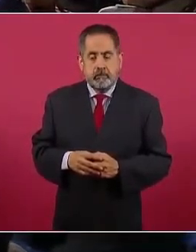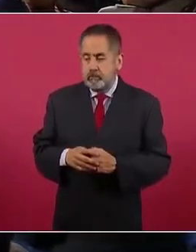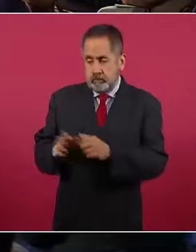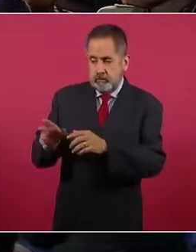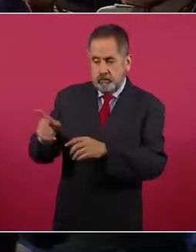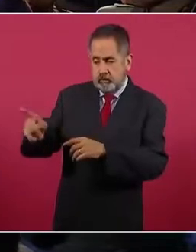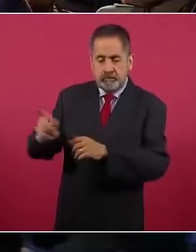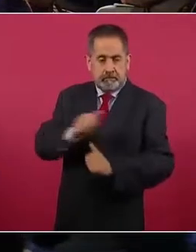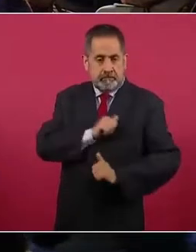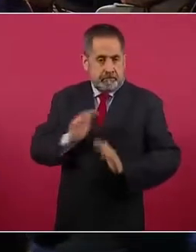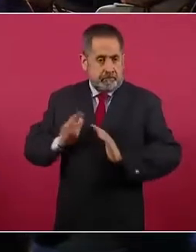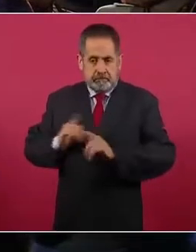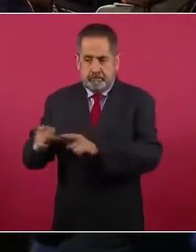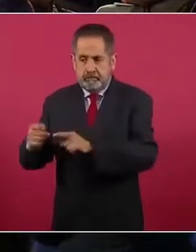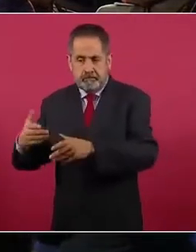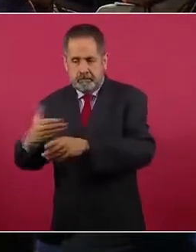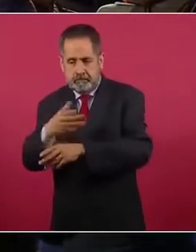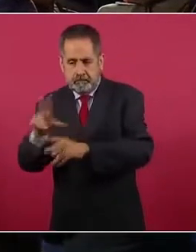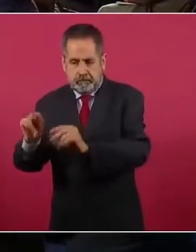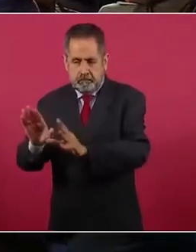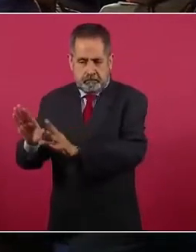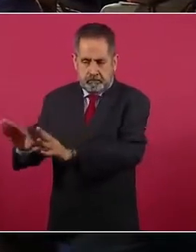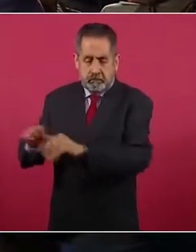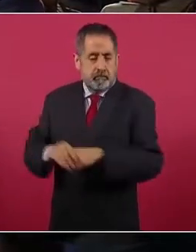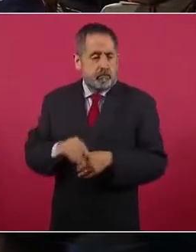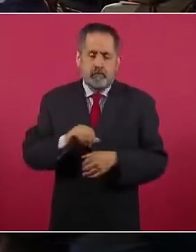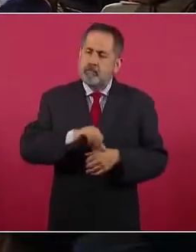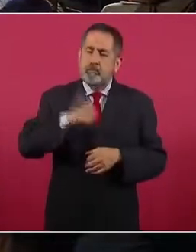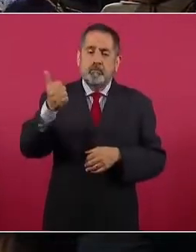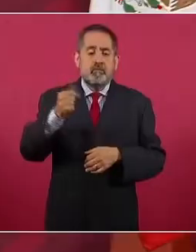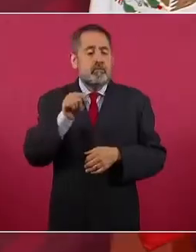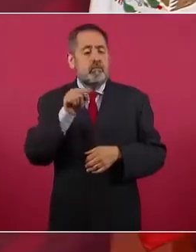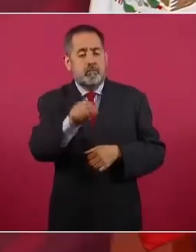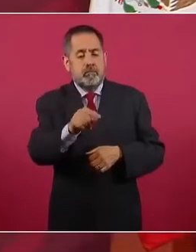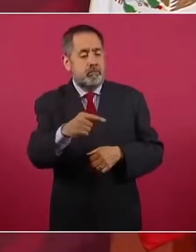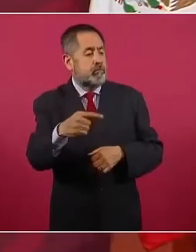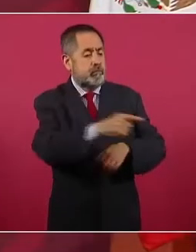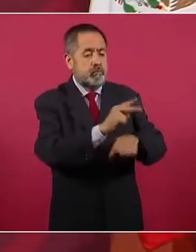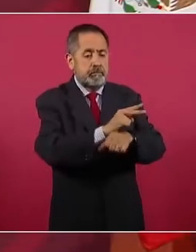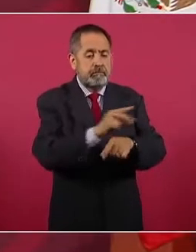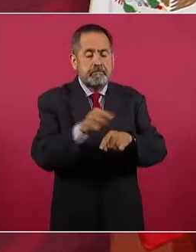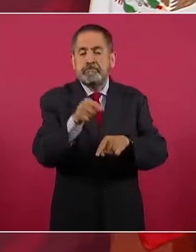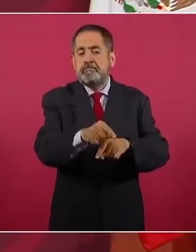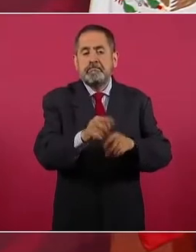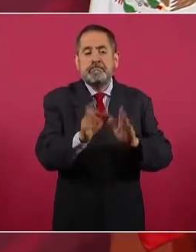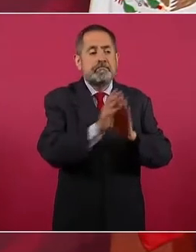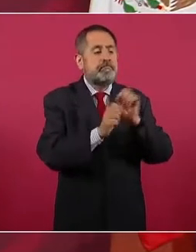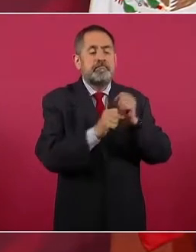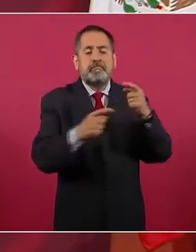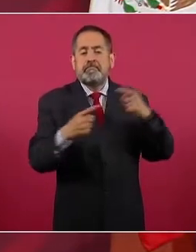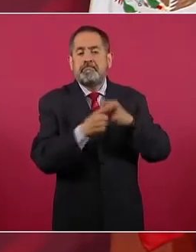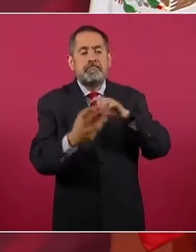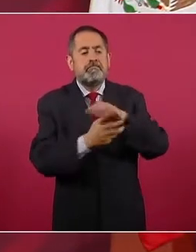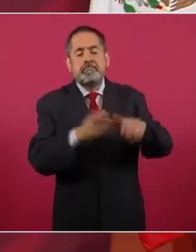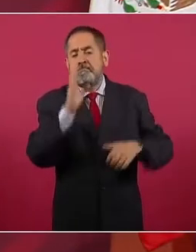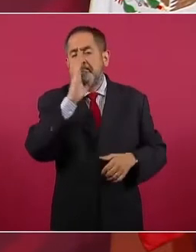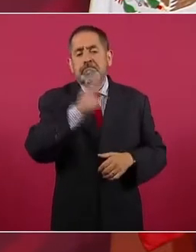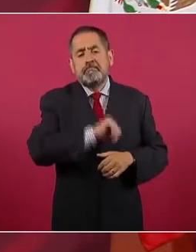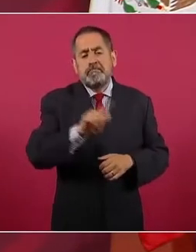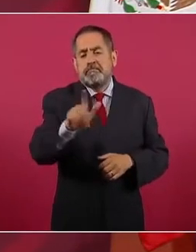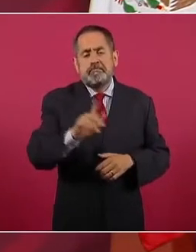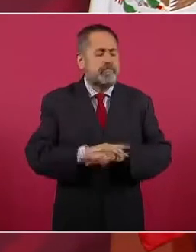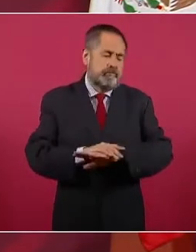violando la Constitución. Entonces, vamos